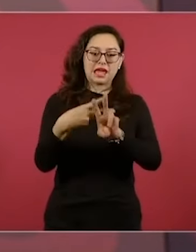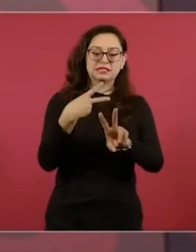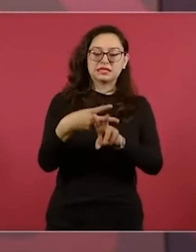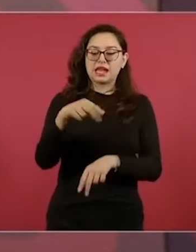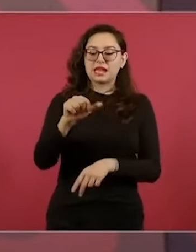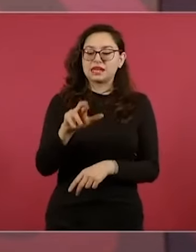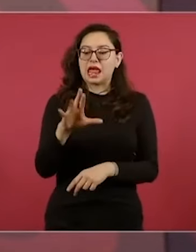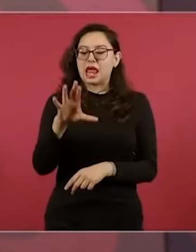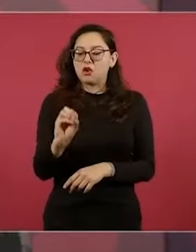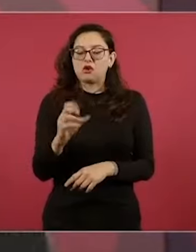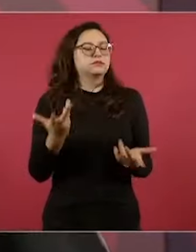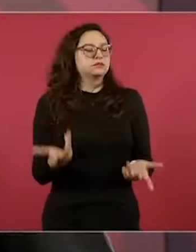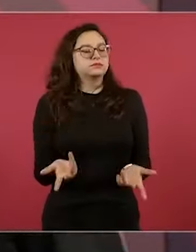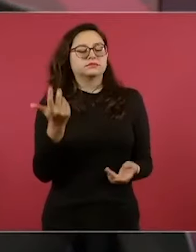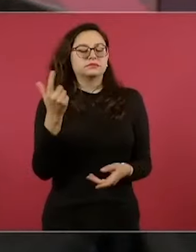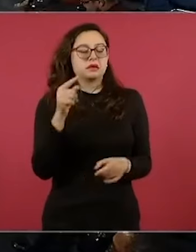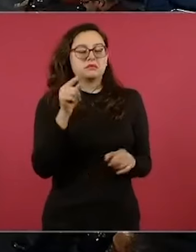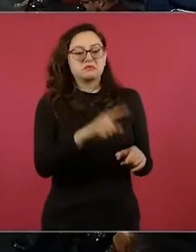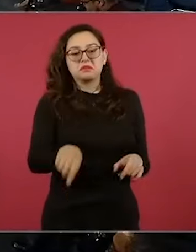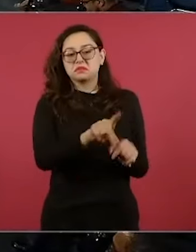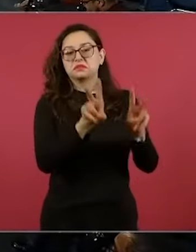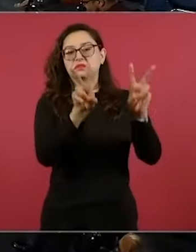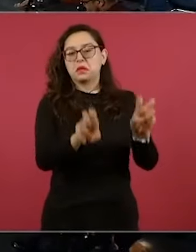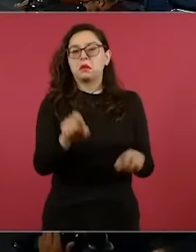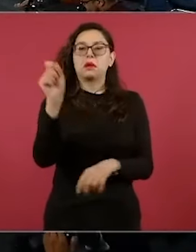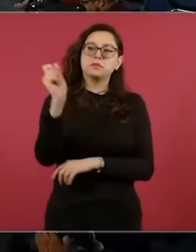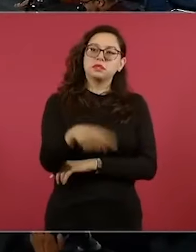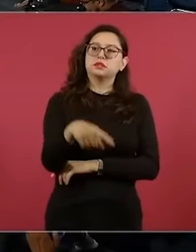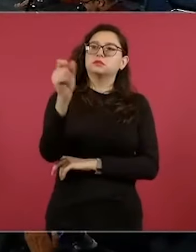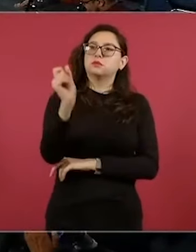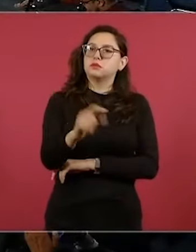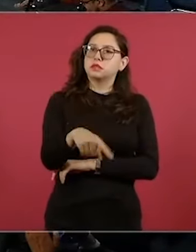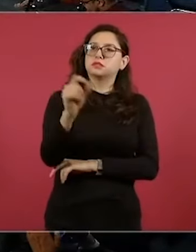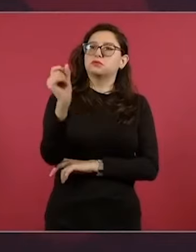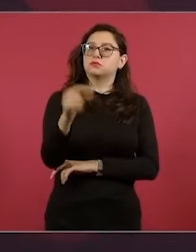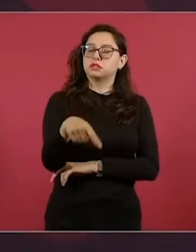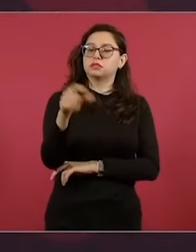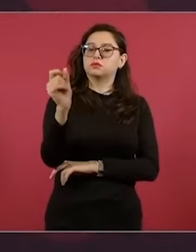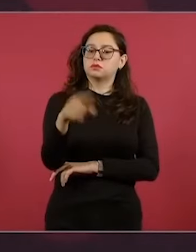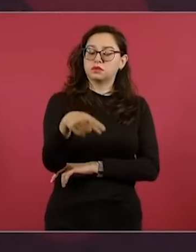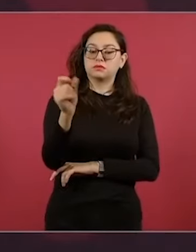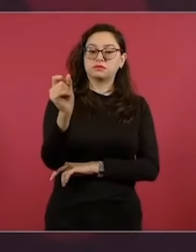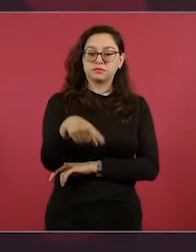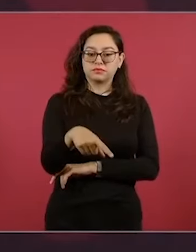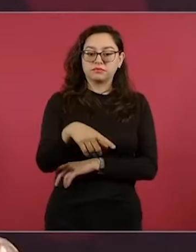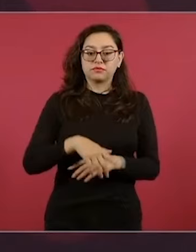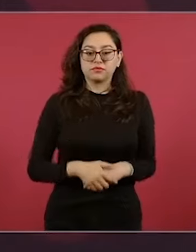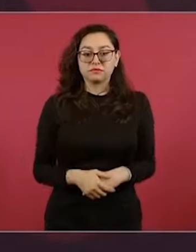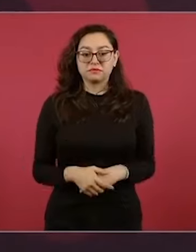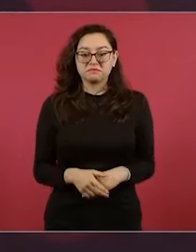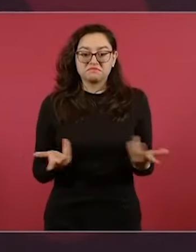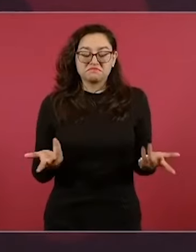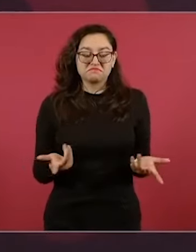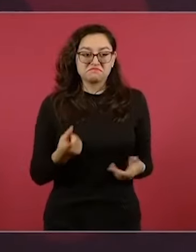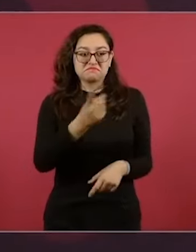son sus temas. La verdad, es una campaña